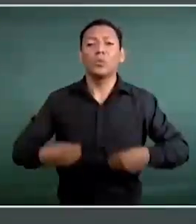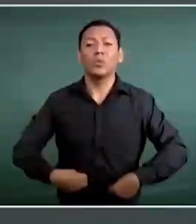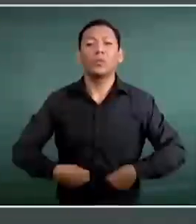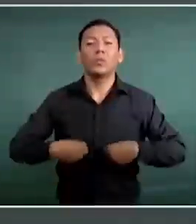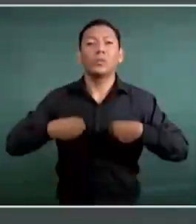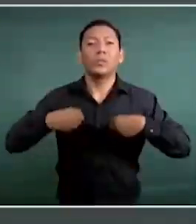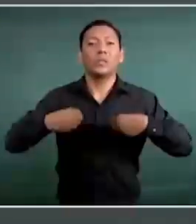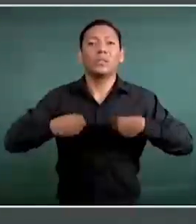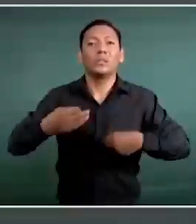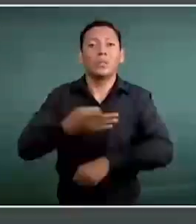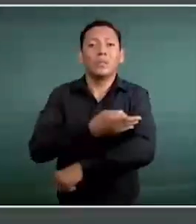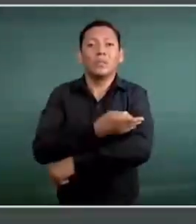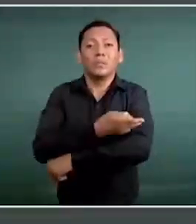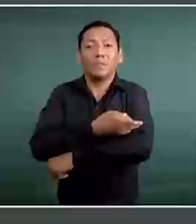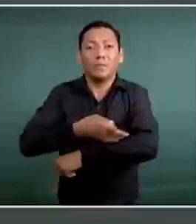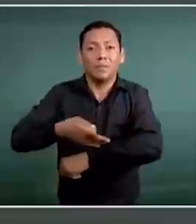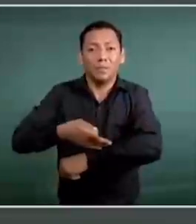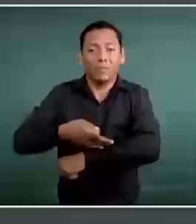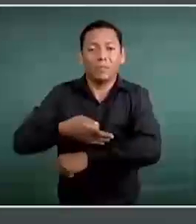familias.